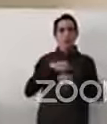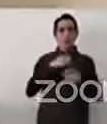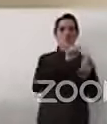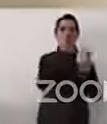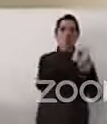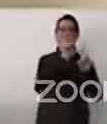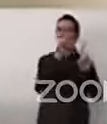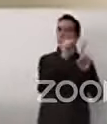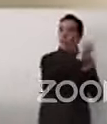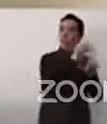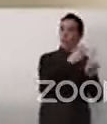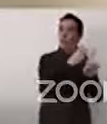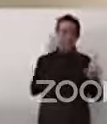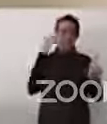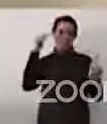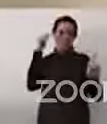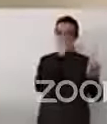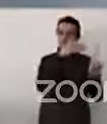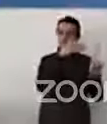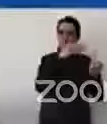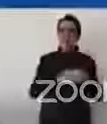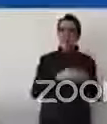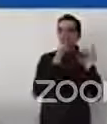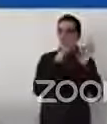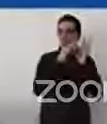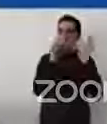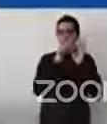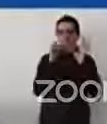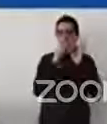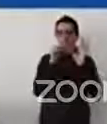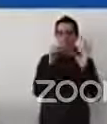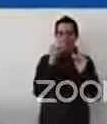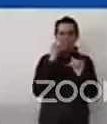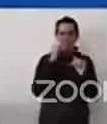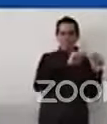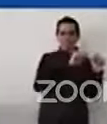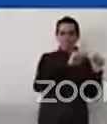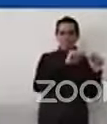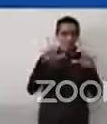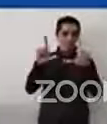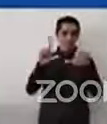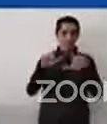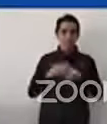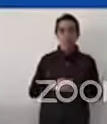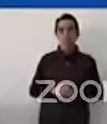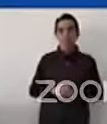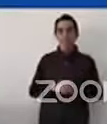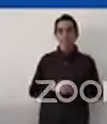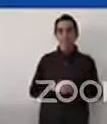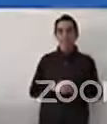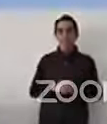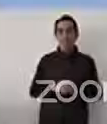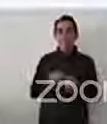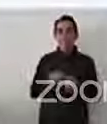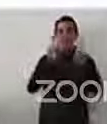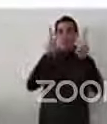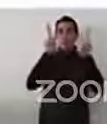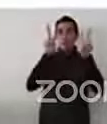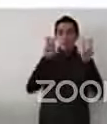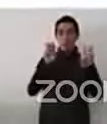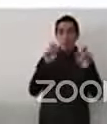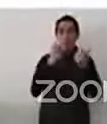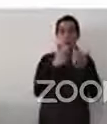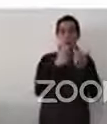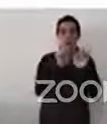¿Podrías, por favor, poner la presentación para establecer la siguiente, la definición de grupo en situación de